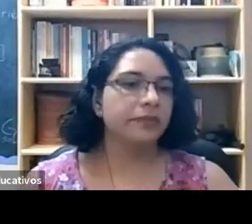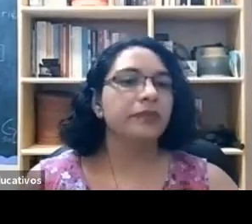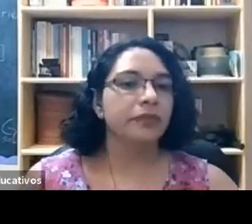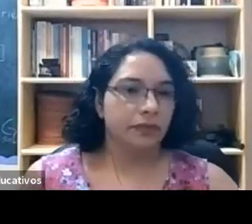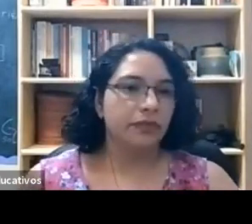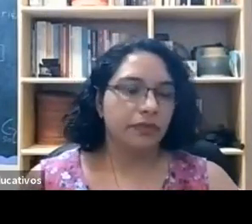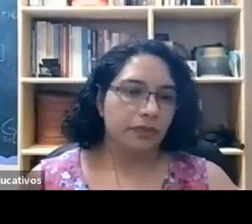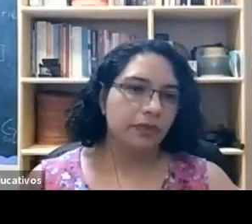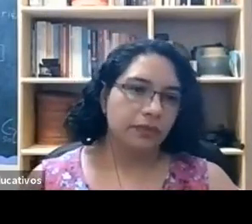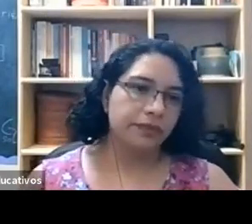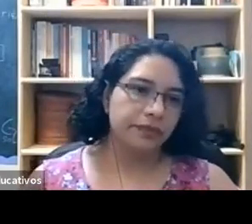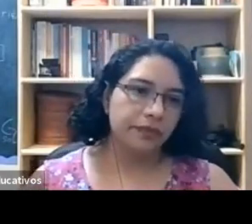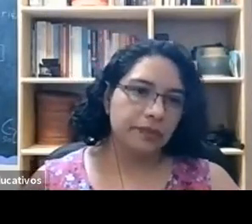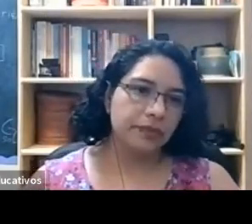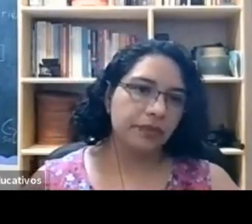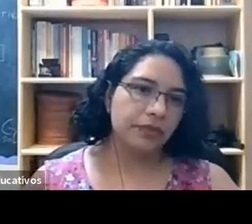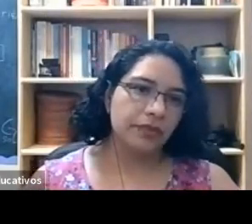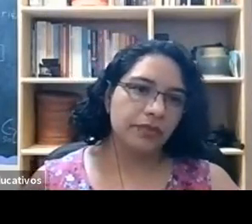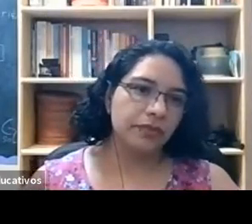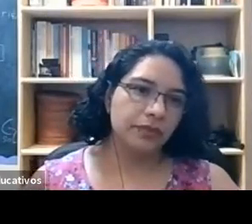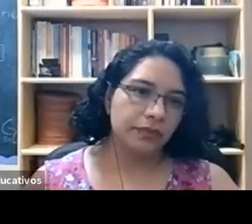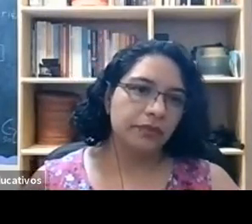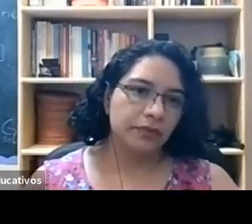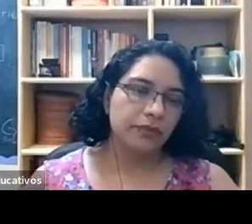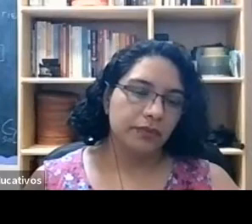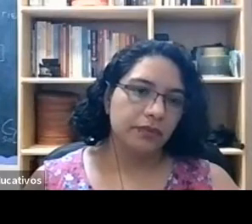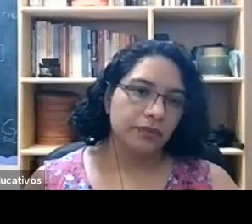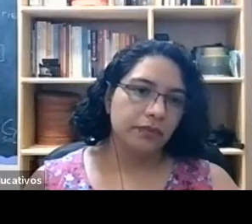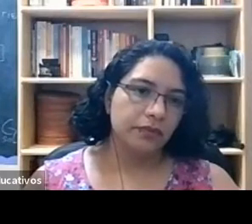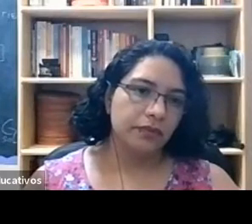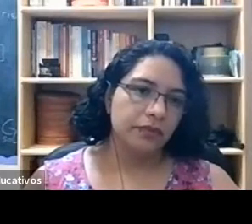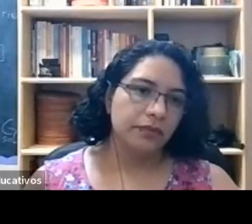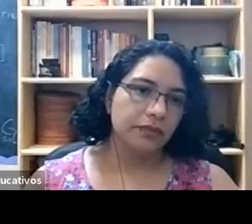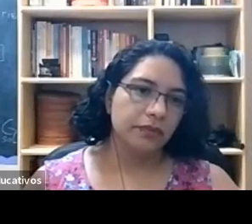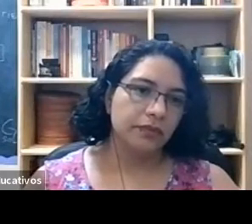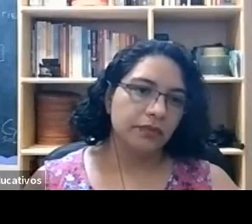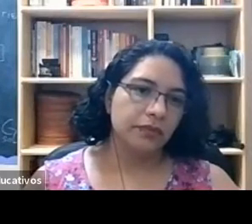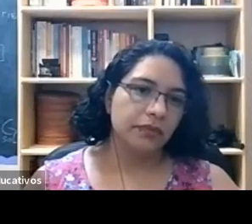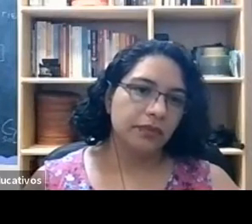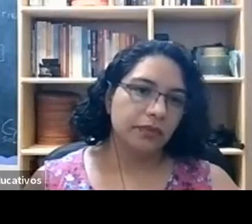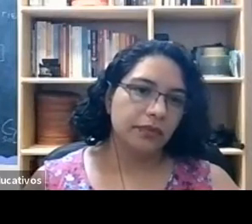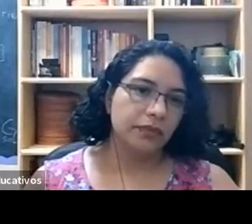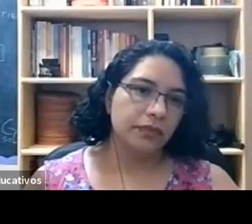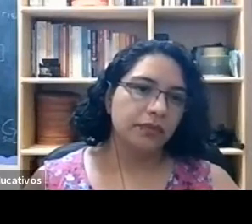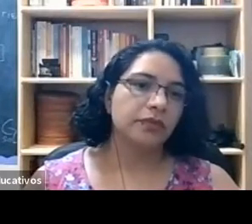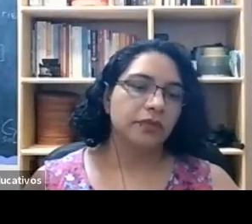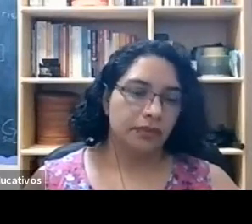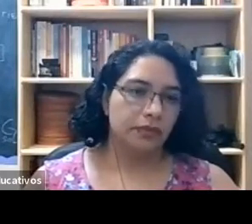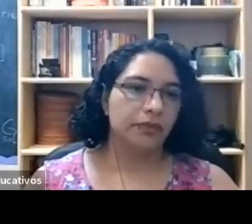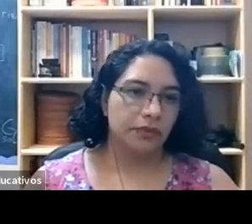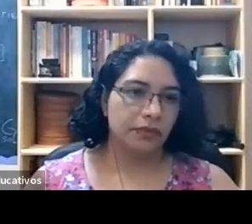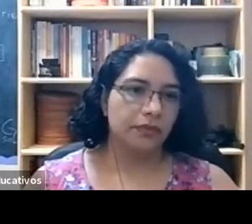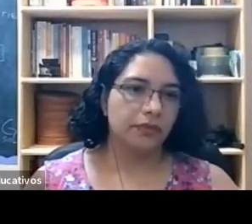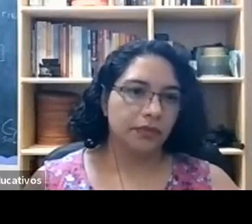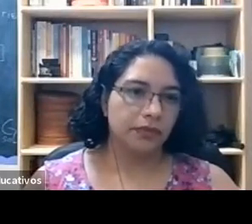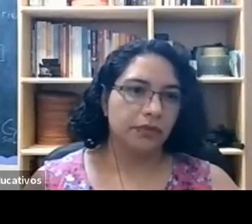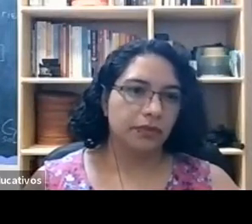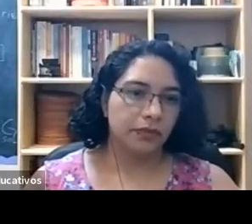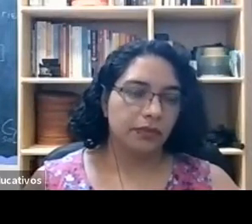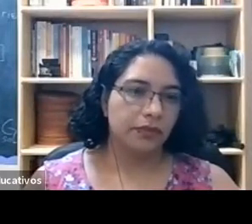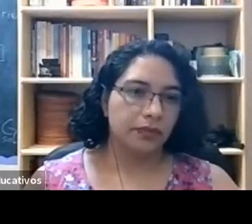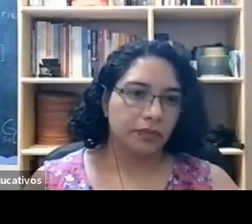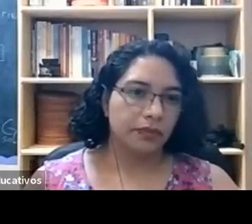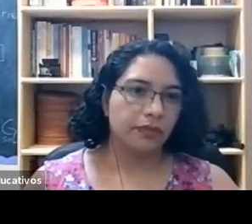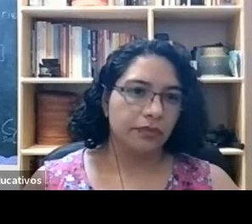embargo, yo no, yo tomé la decisión de, de que definitivamente para mí esa era una prioridad. Y si bien el tiempo de